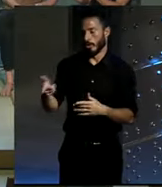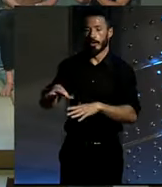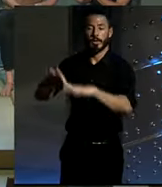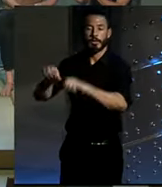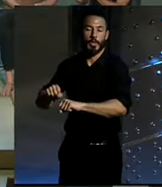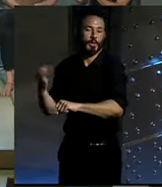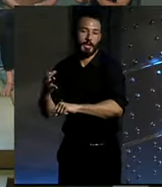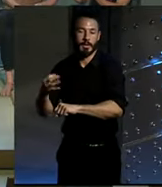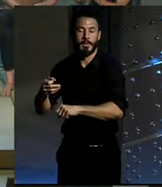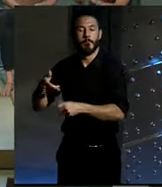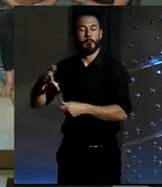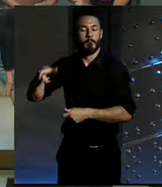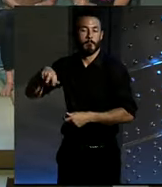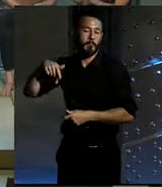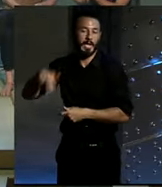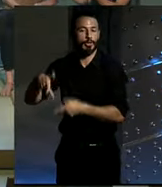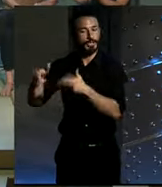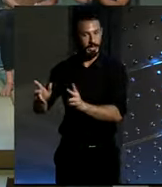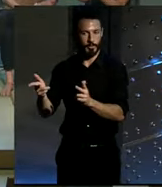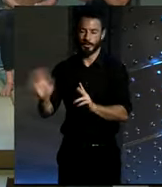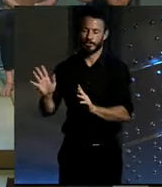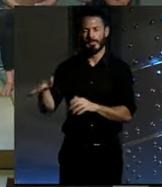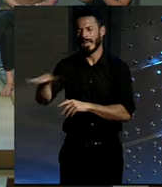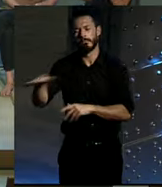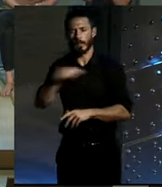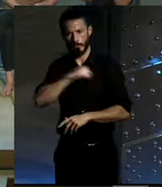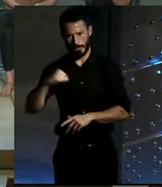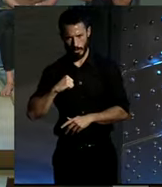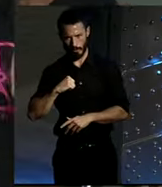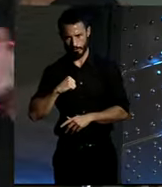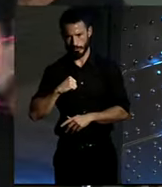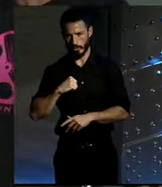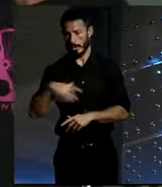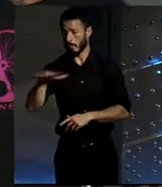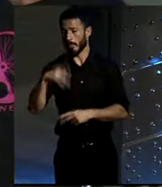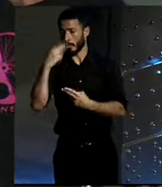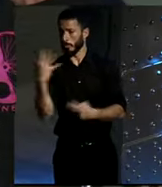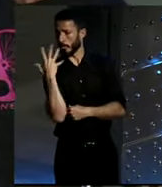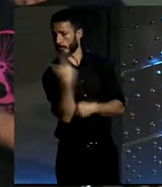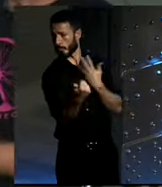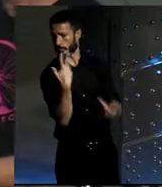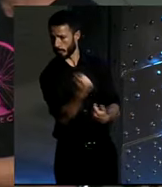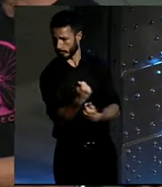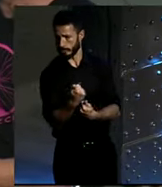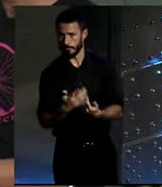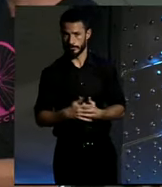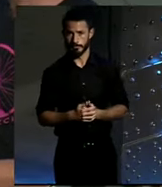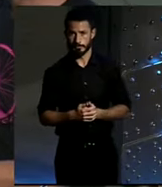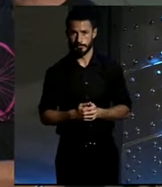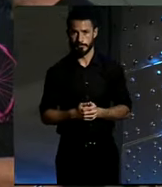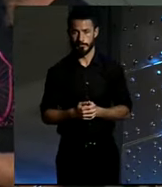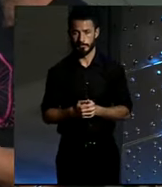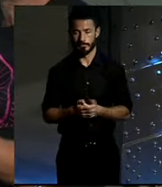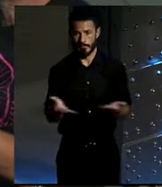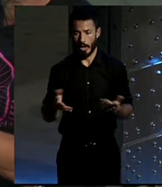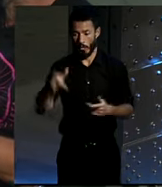privado. espacio privado y no es público. Entonces nos lo han quitado. De repente nos lo han quitado. Hablas como peatón ahora. Hablas como peatón,